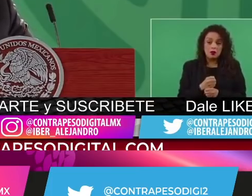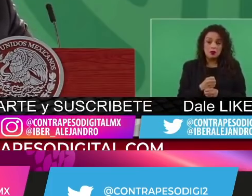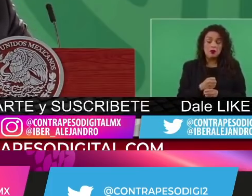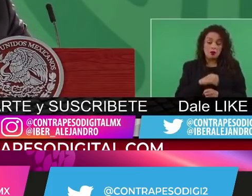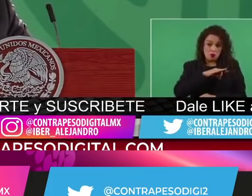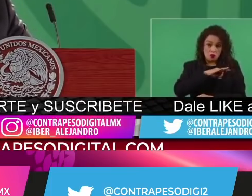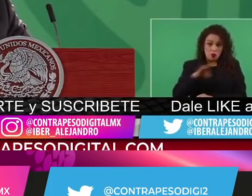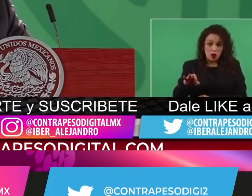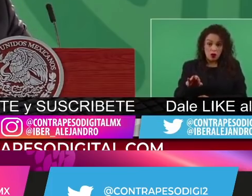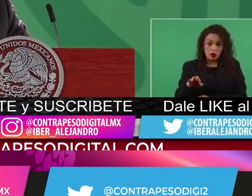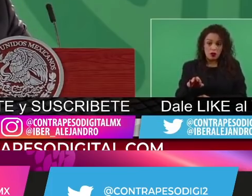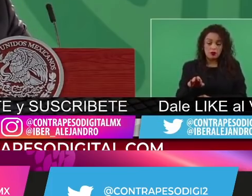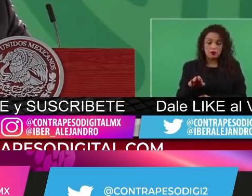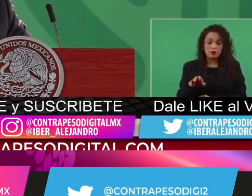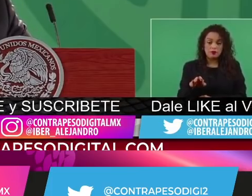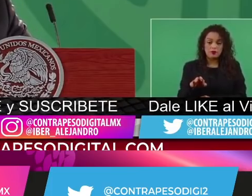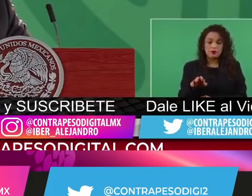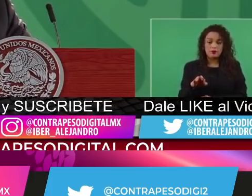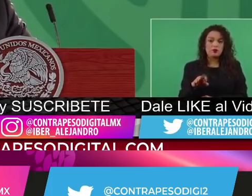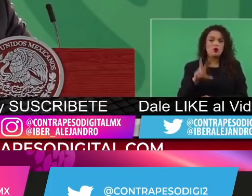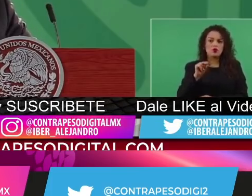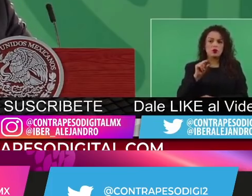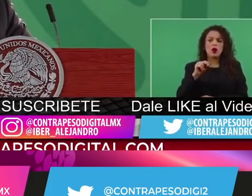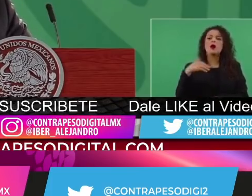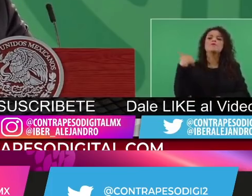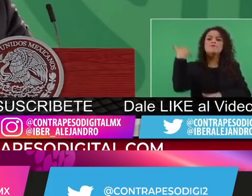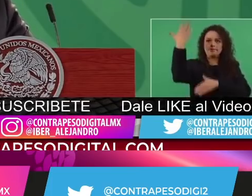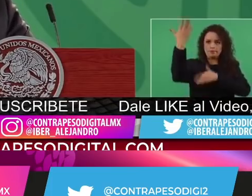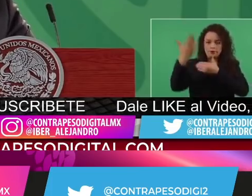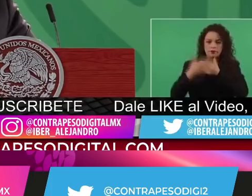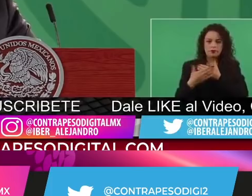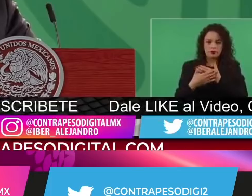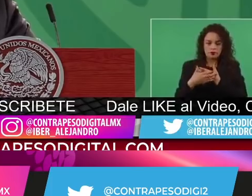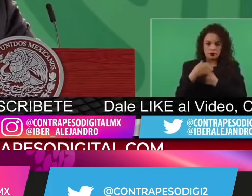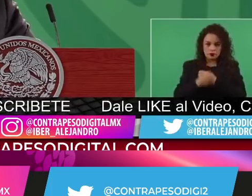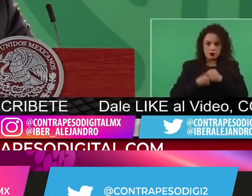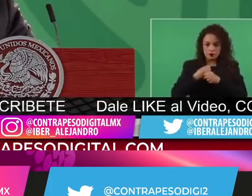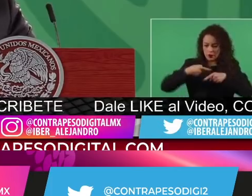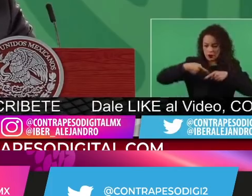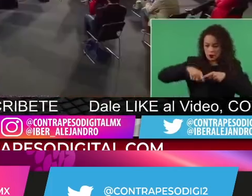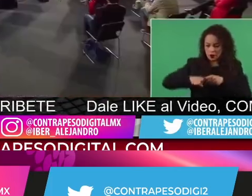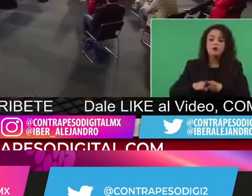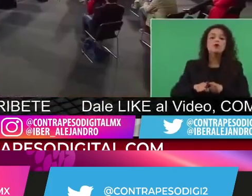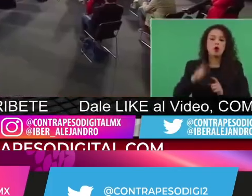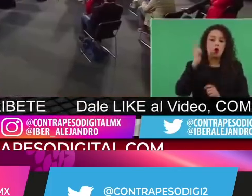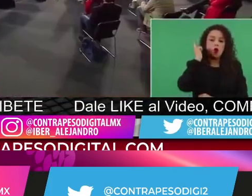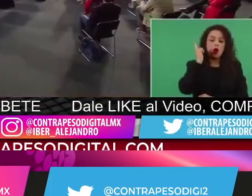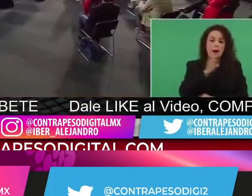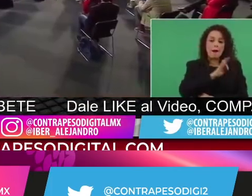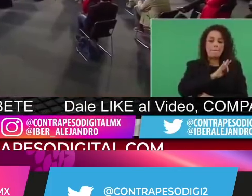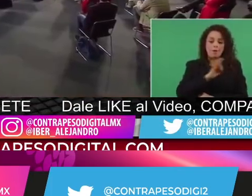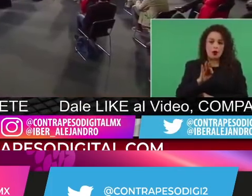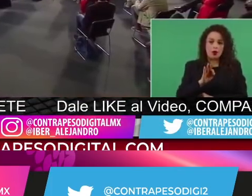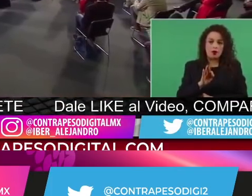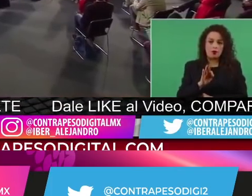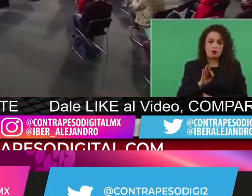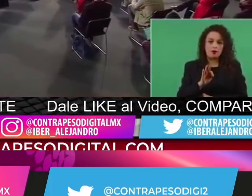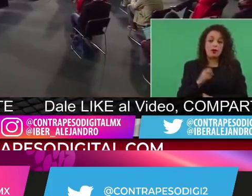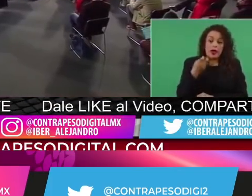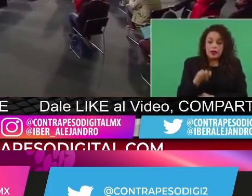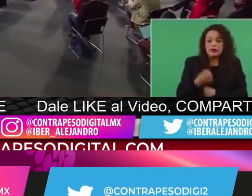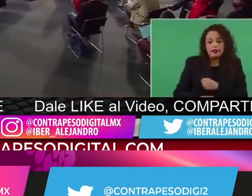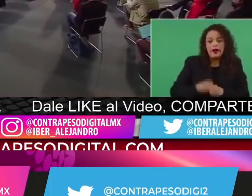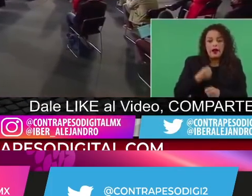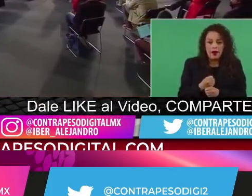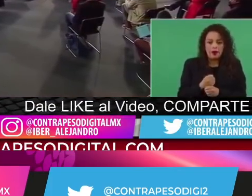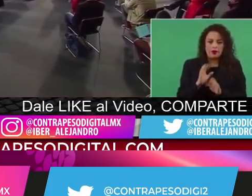parte del Partido Revolucionario Institucional, y ya sabemos por qué, ¿no? Pues resulta que lo